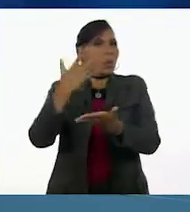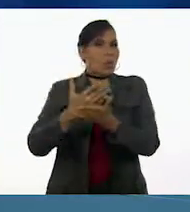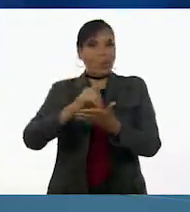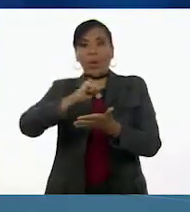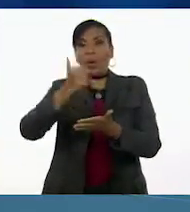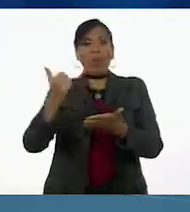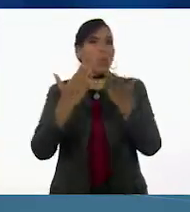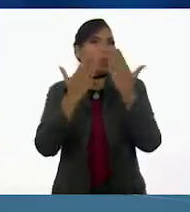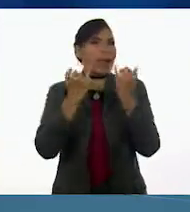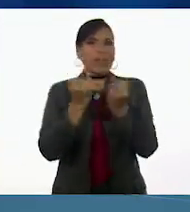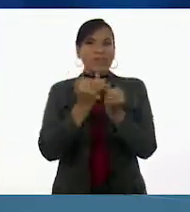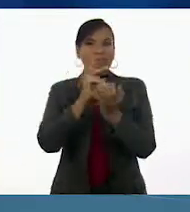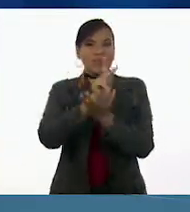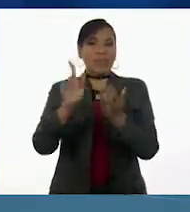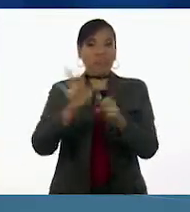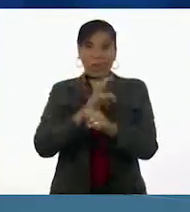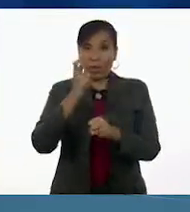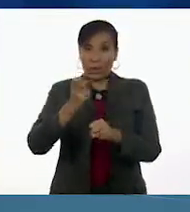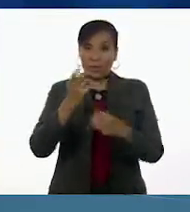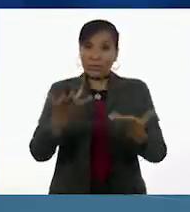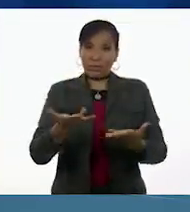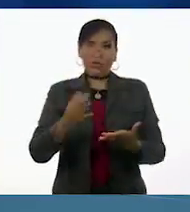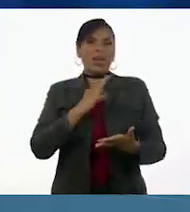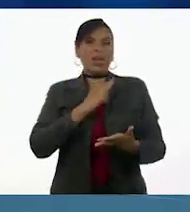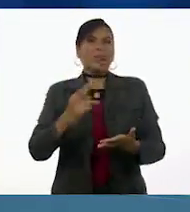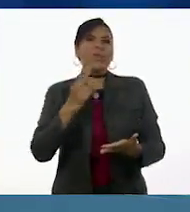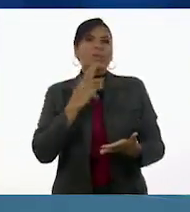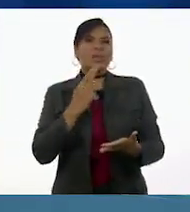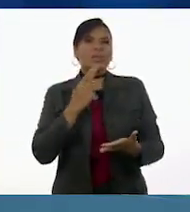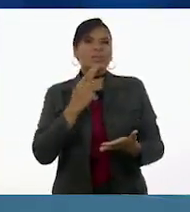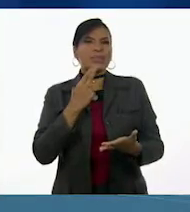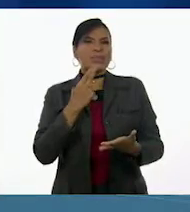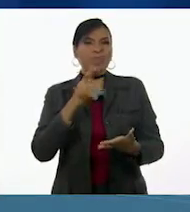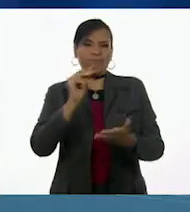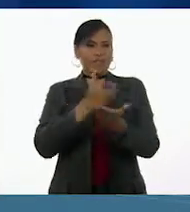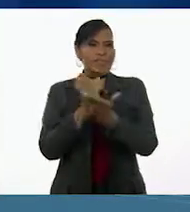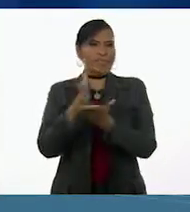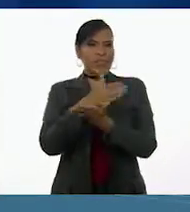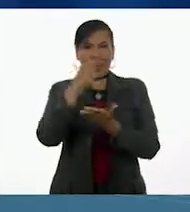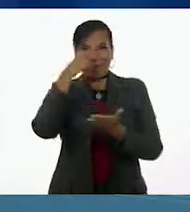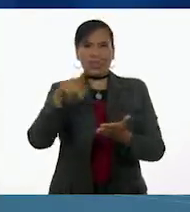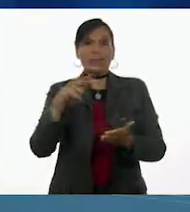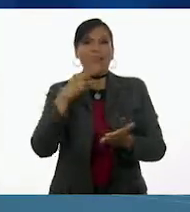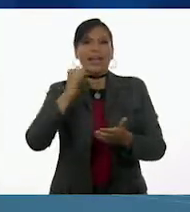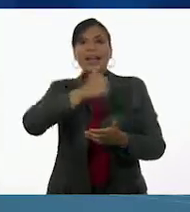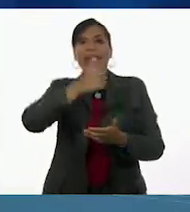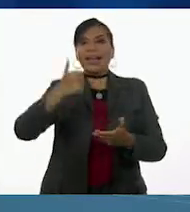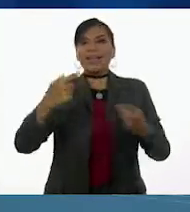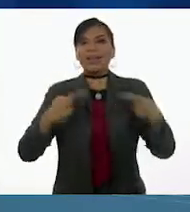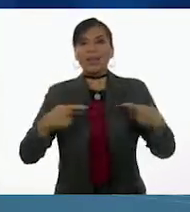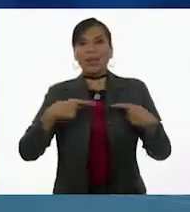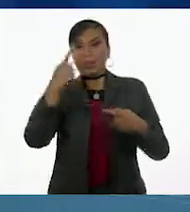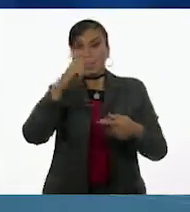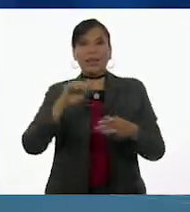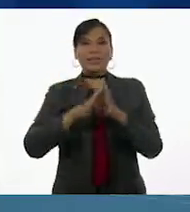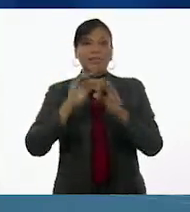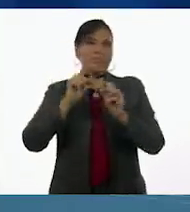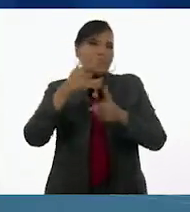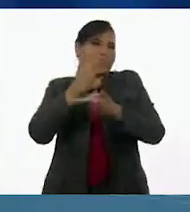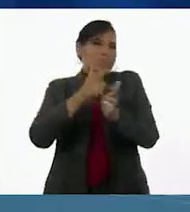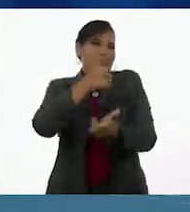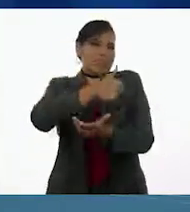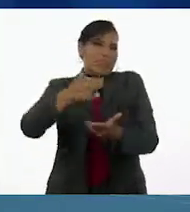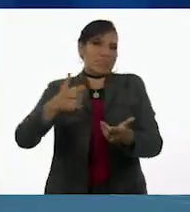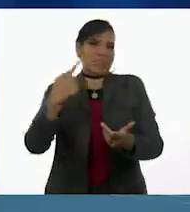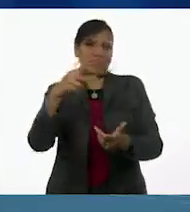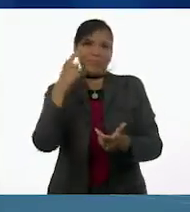irrepetible, y por ningún motivo puede ser utilizado ni desviado de los fines que cada uno se haya fijado libremente,